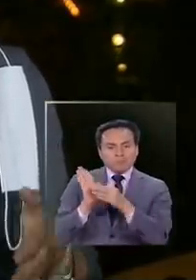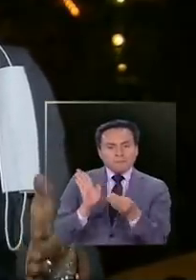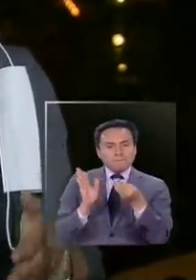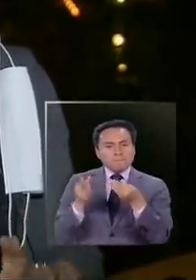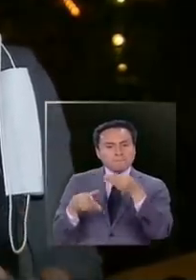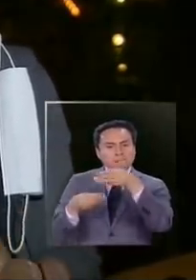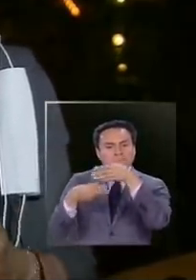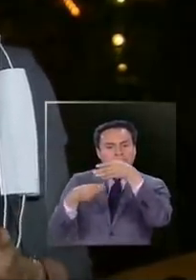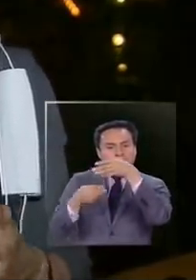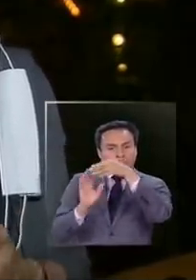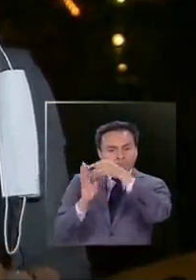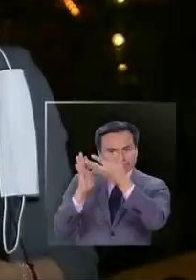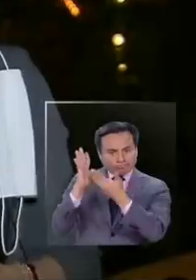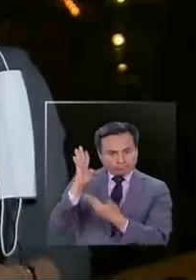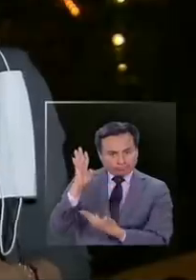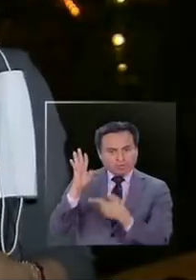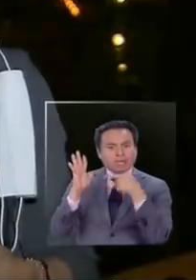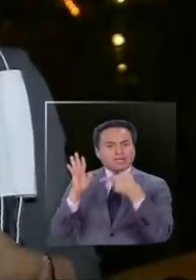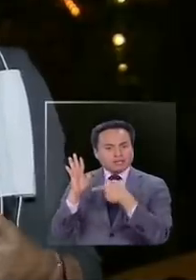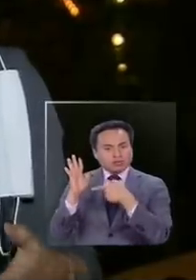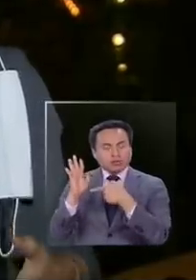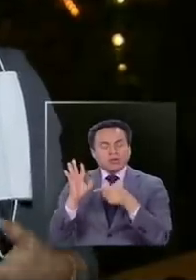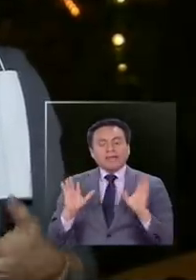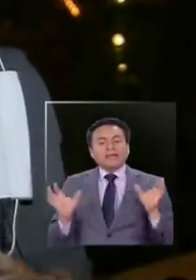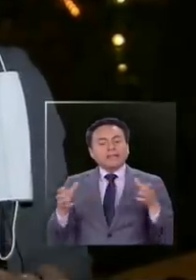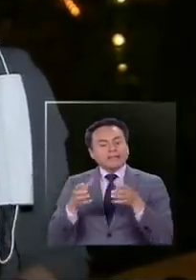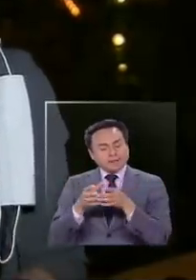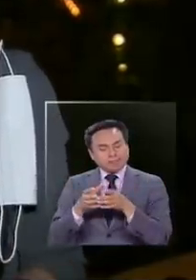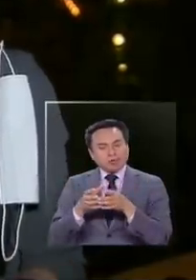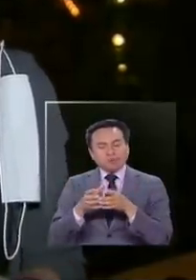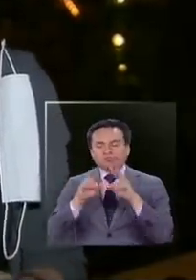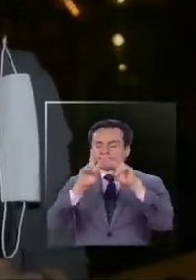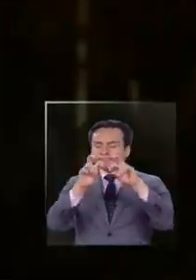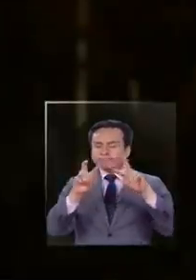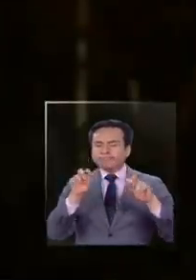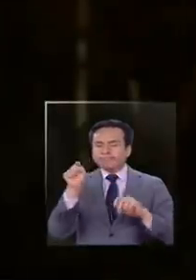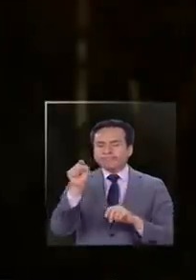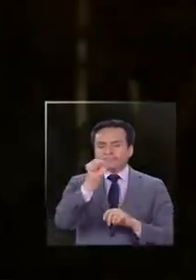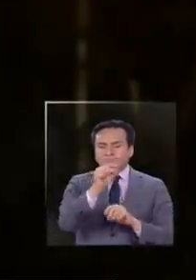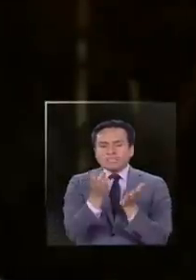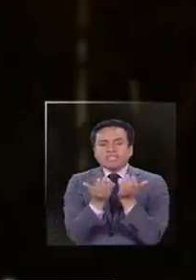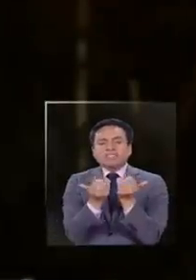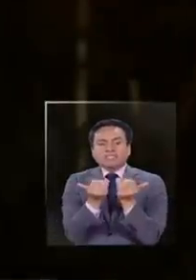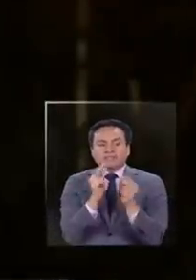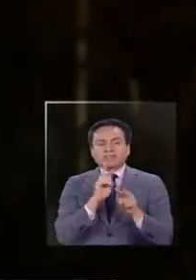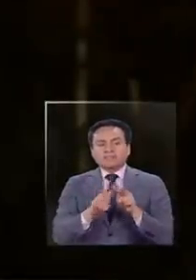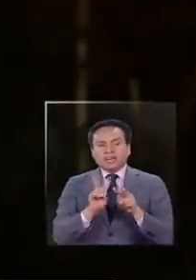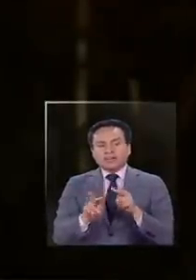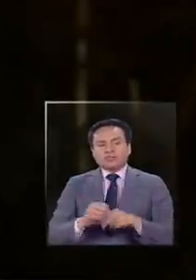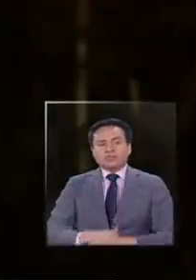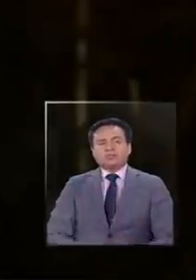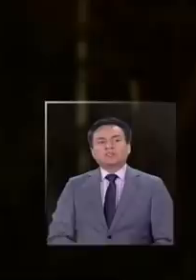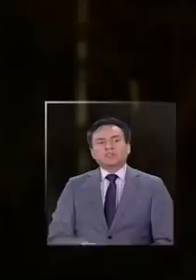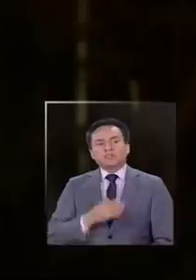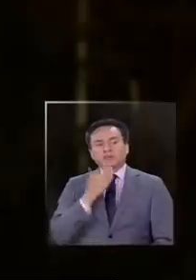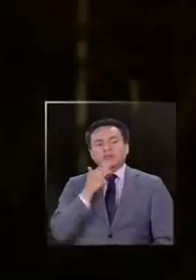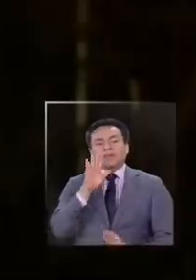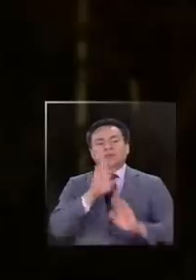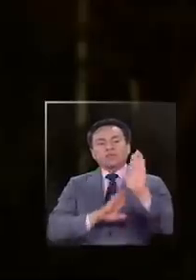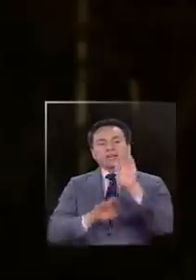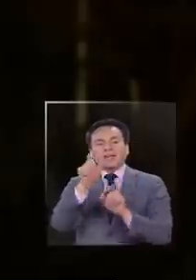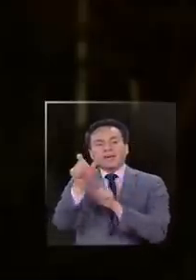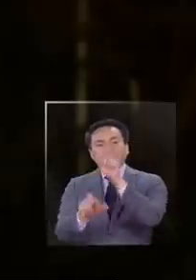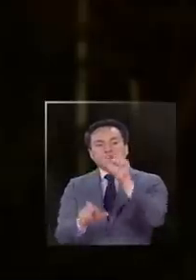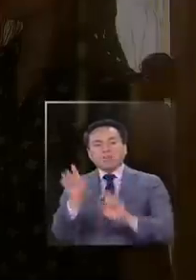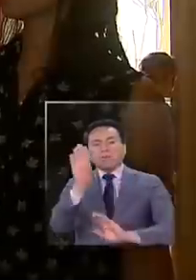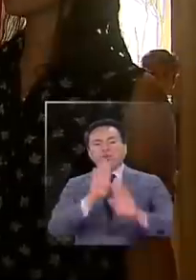incorporando en la medida que el equipo hace un análisis de lo que es necesario. Y para proteger a las